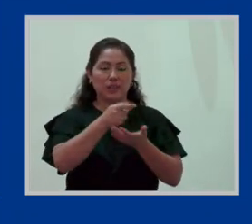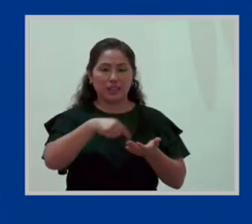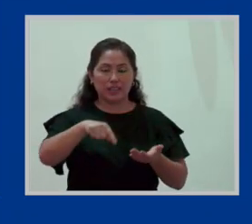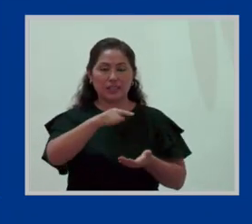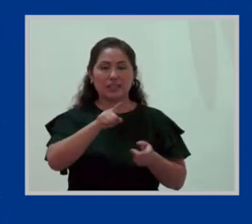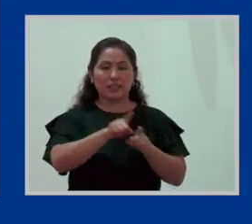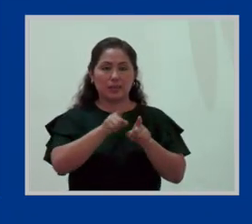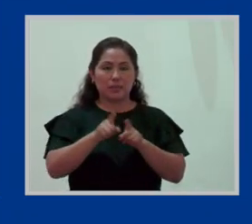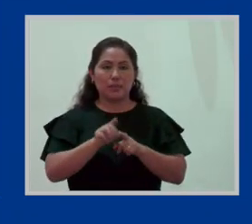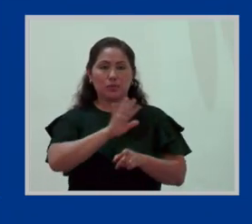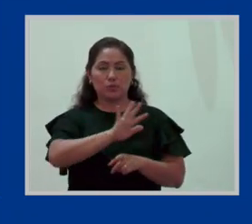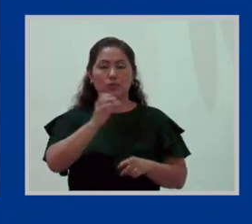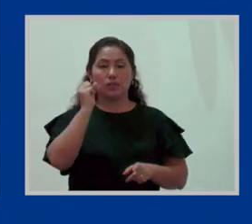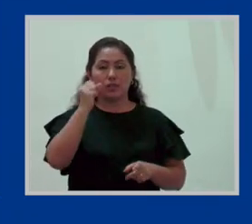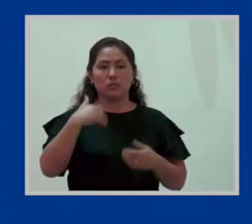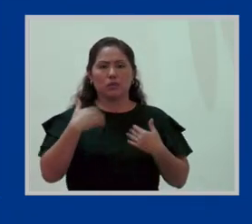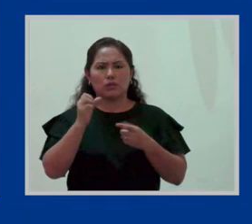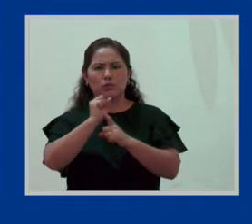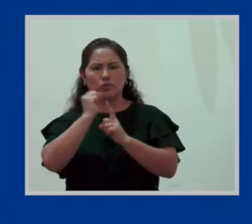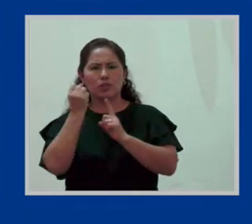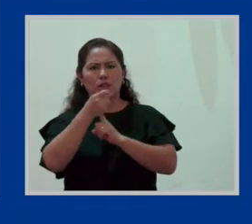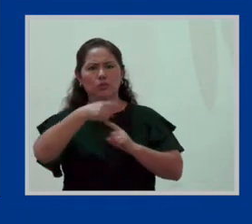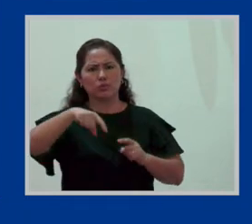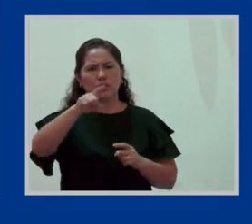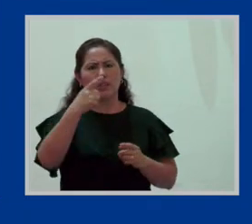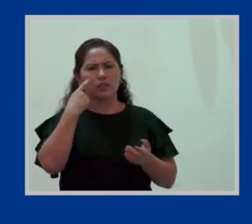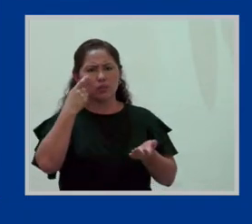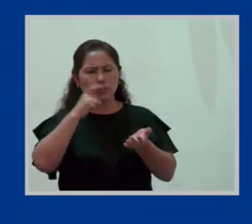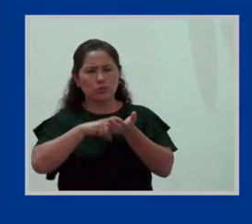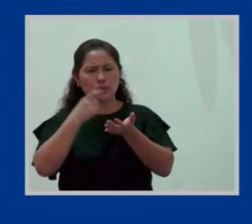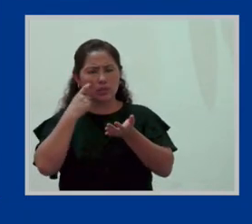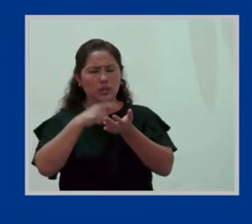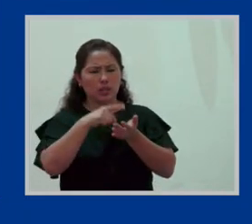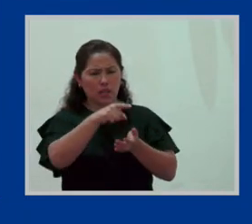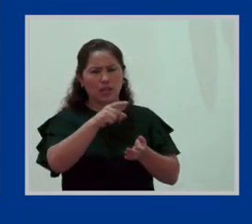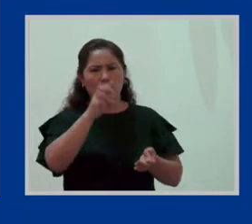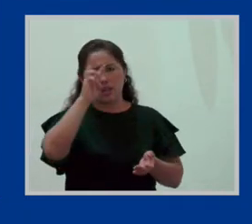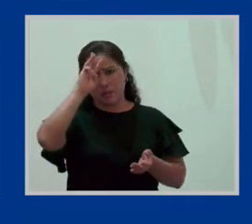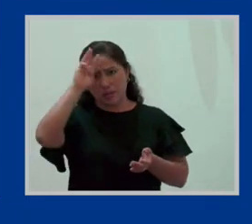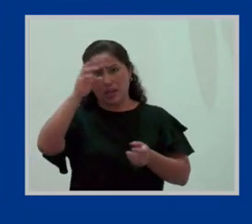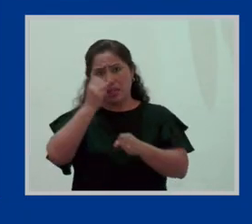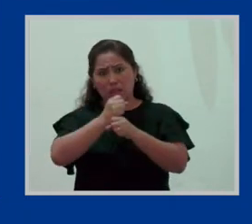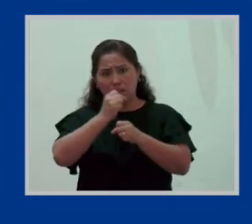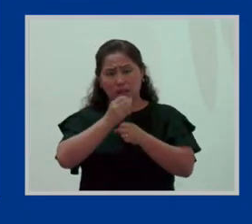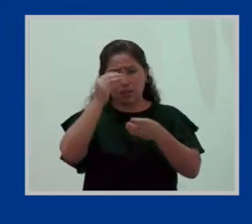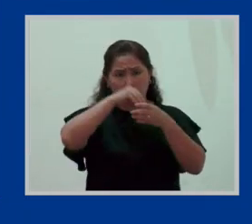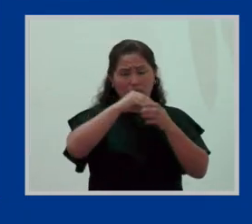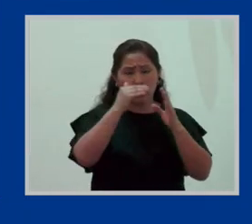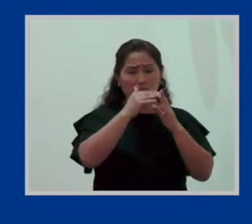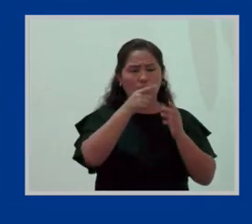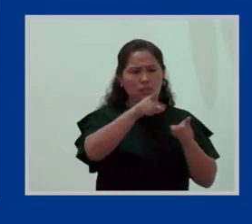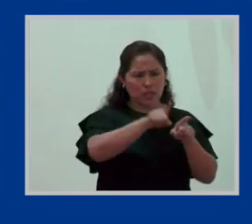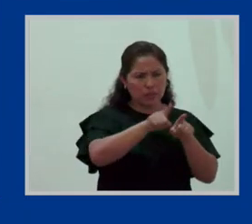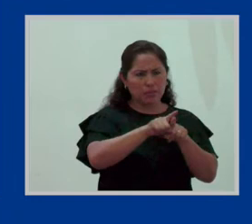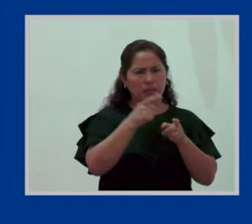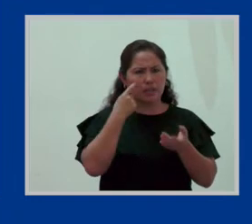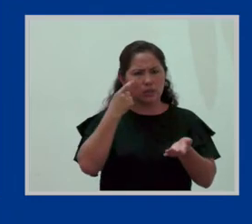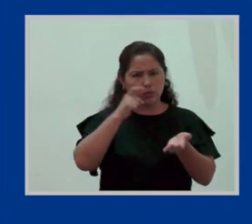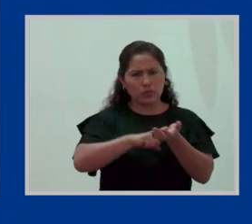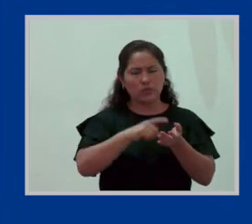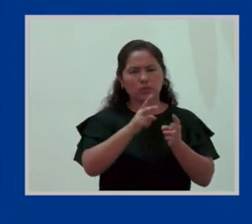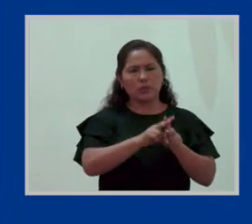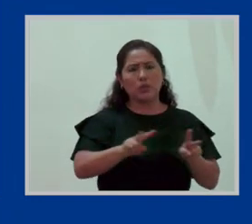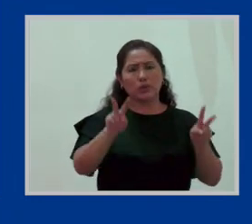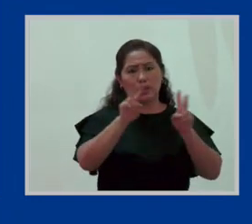todos podamos en la sociedad también reconocer que ellas merecen ser tratadas como trabajadoras y el acceso a esos beneficios